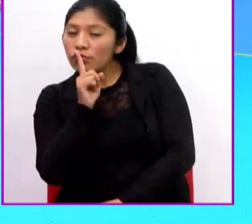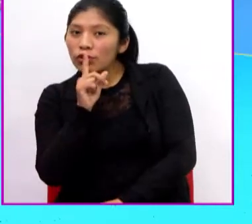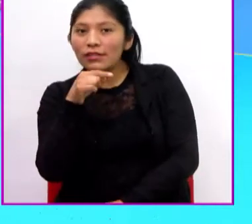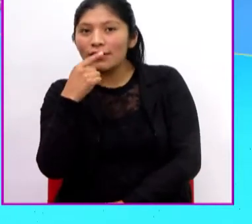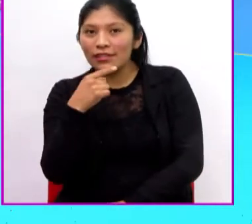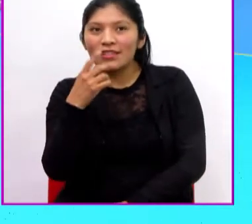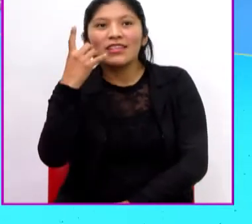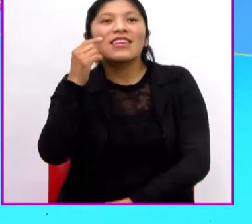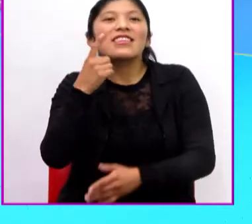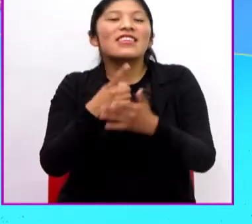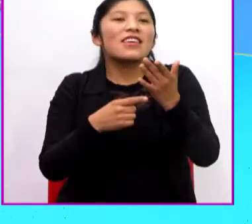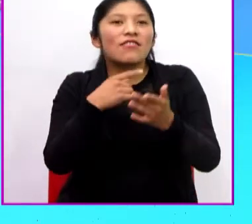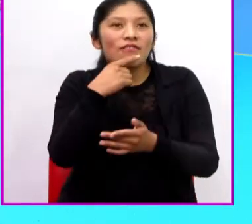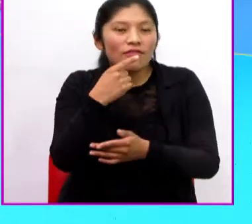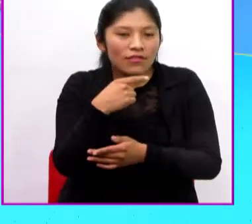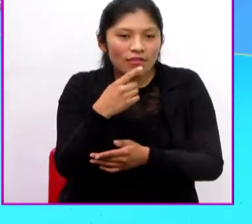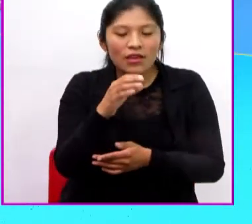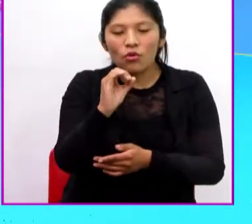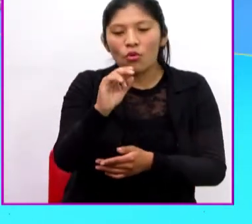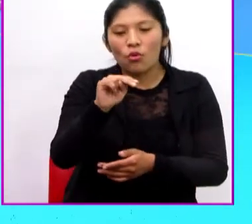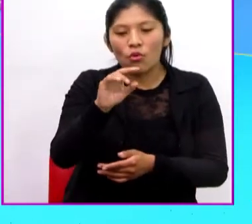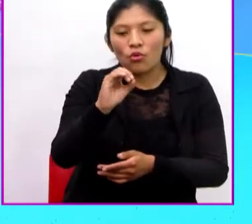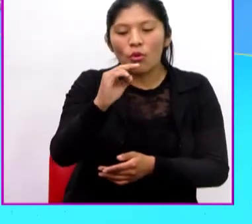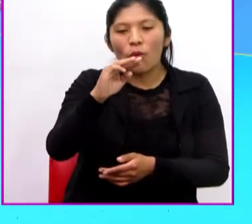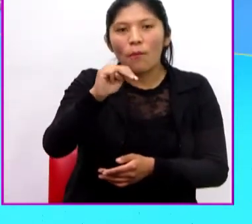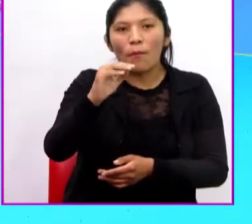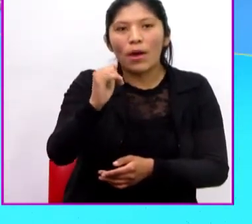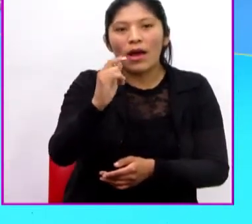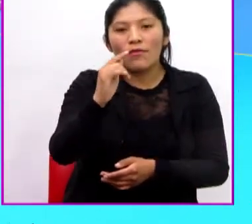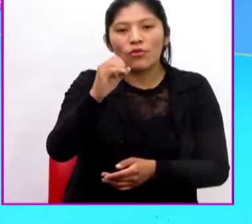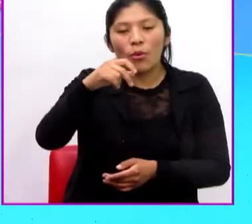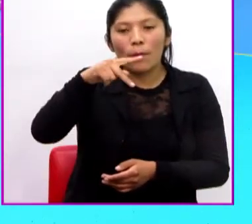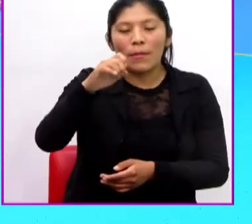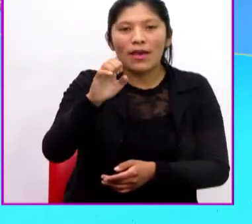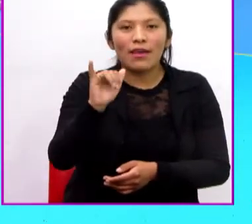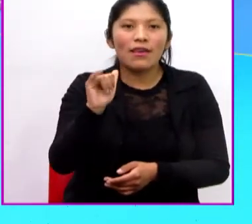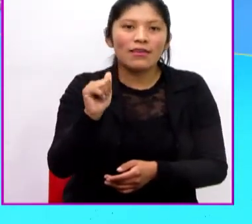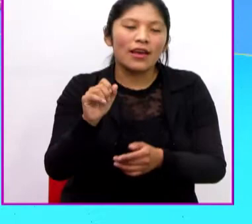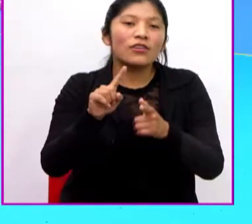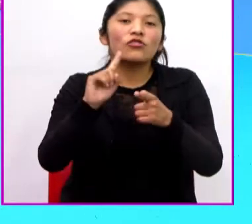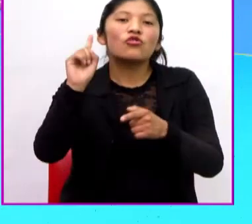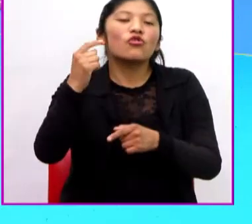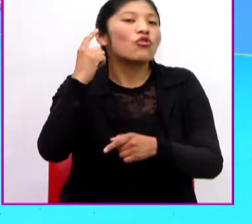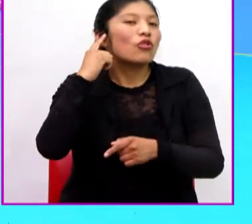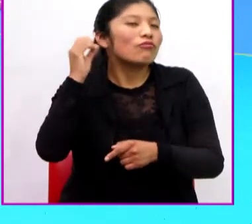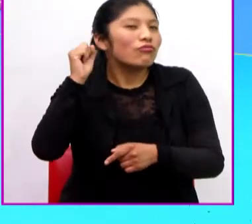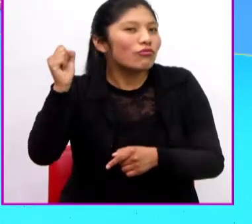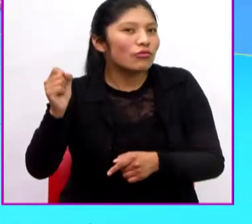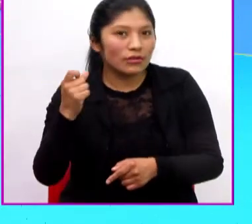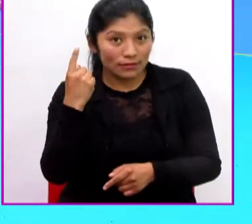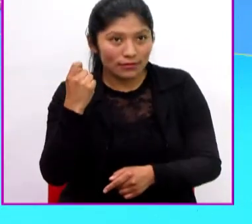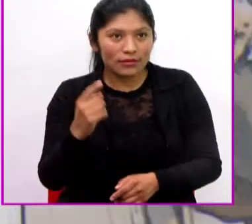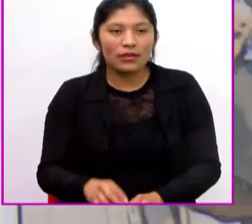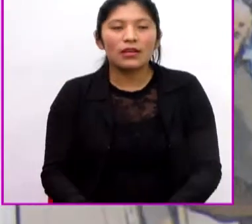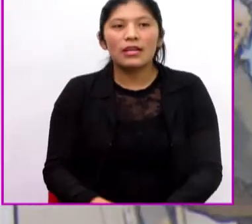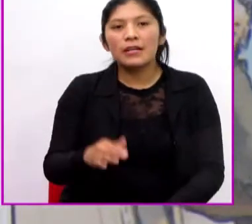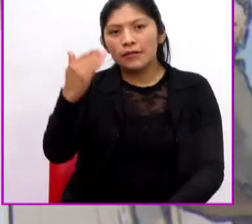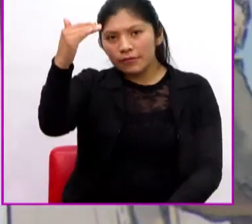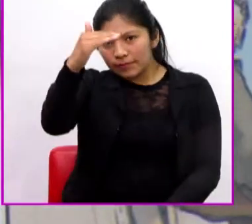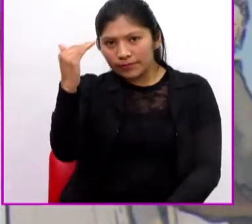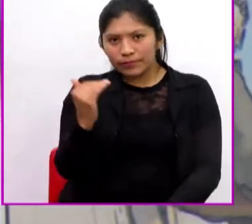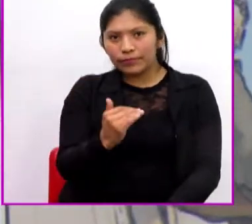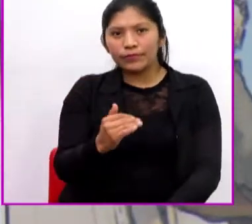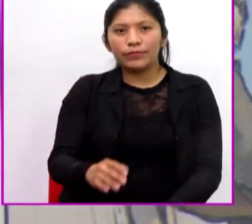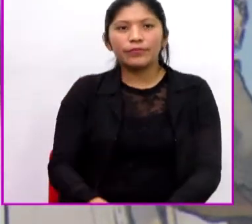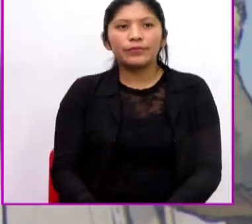ahí, una onomatopeya. Vamos al siguiente cuadro, la viñeta que continúa. ¿Qué tenemos